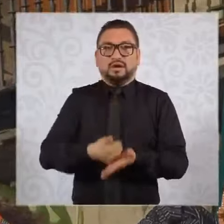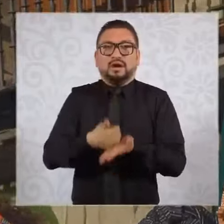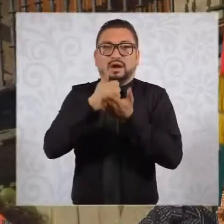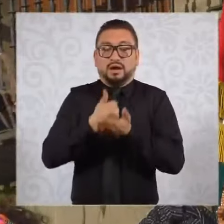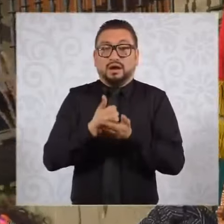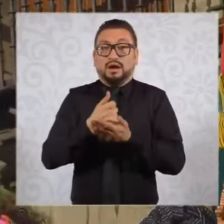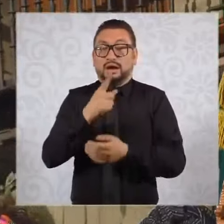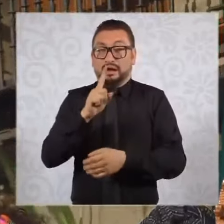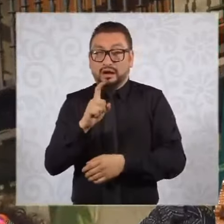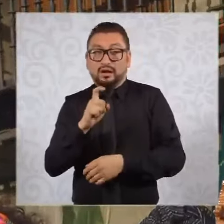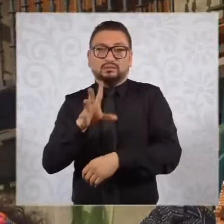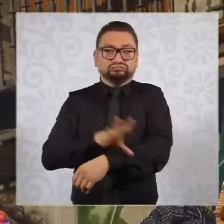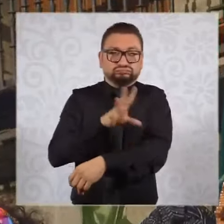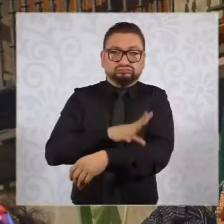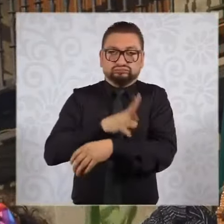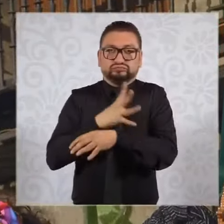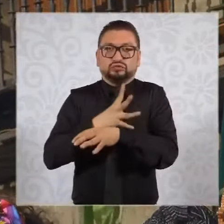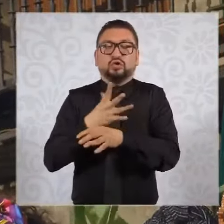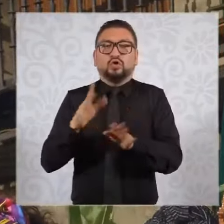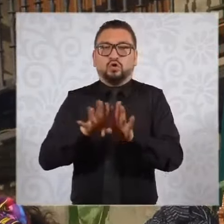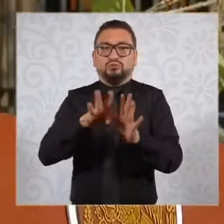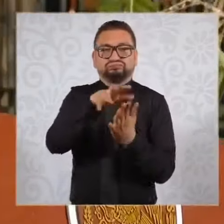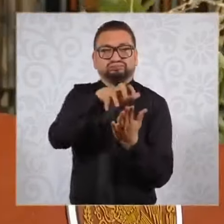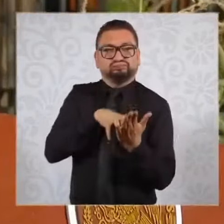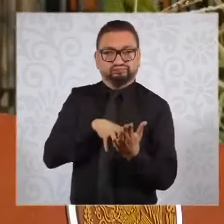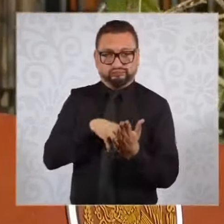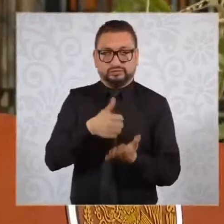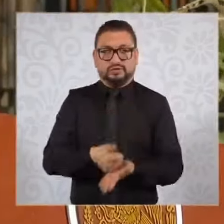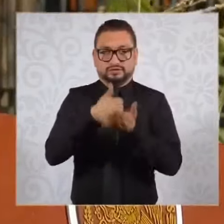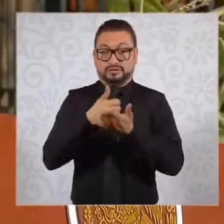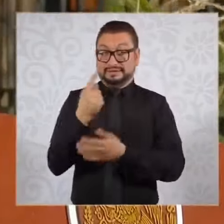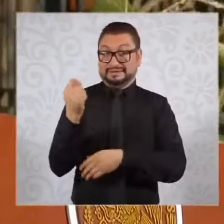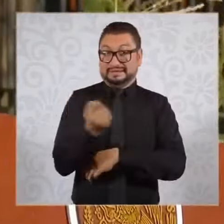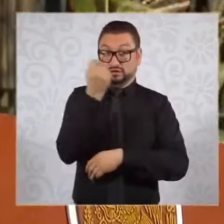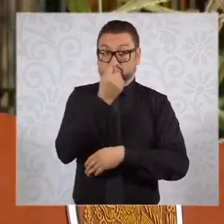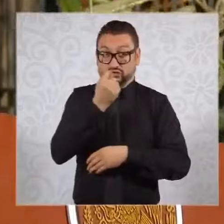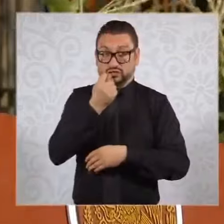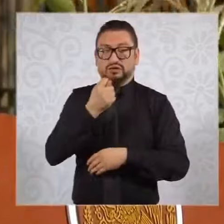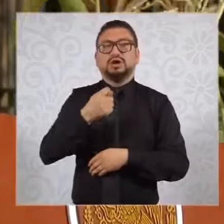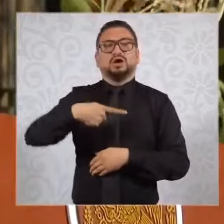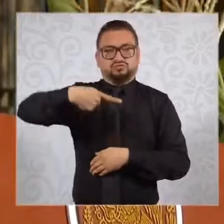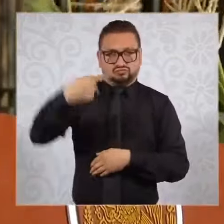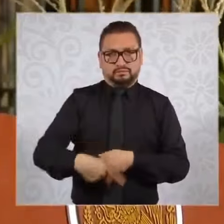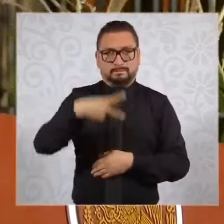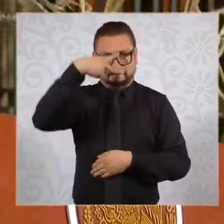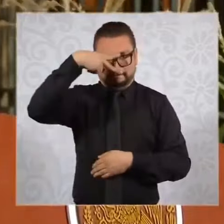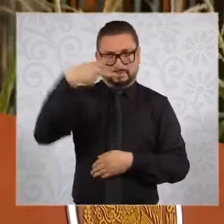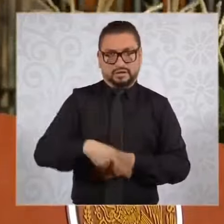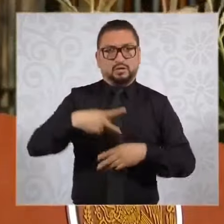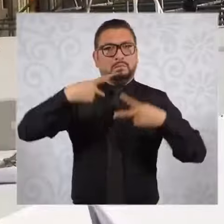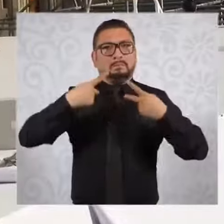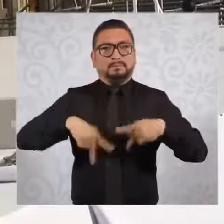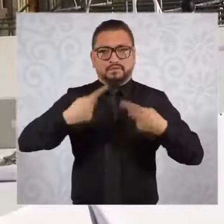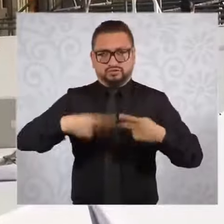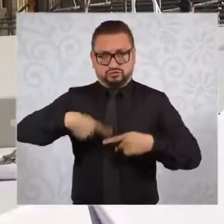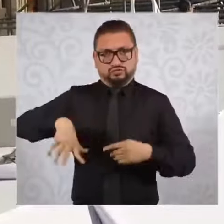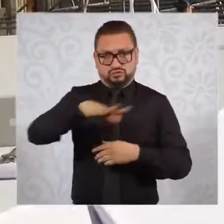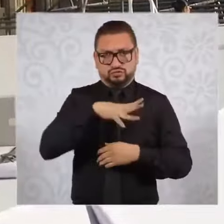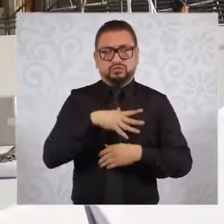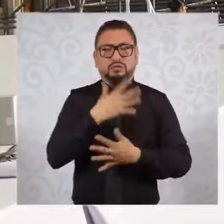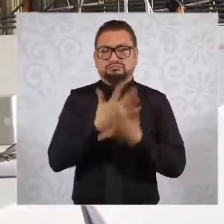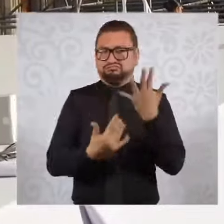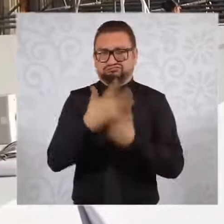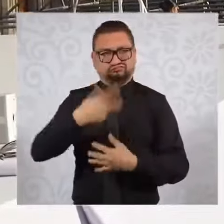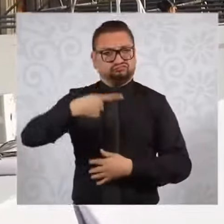y la energía. Será tecnología hecha en México por mexicanas y por mexicanos.